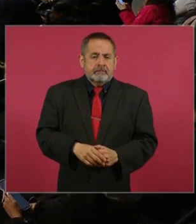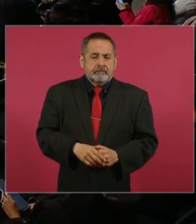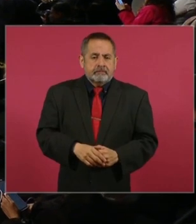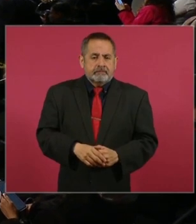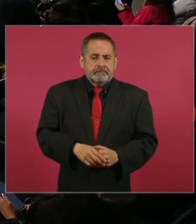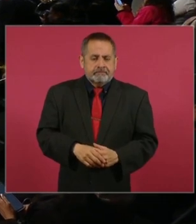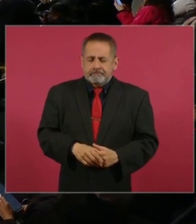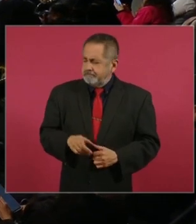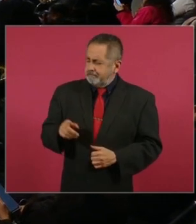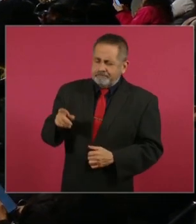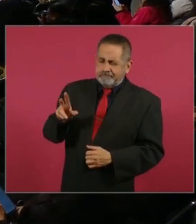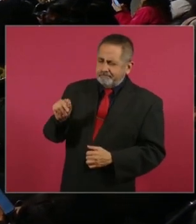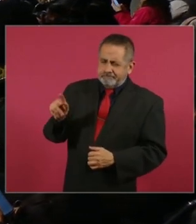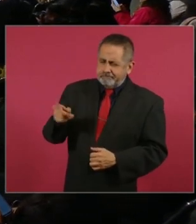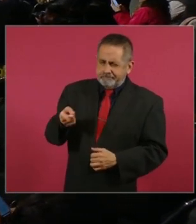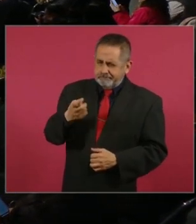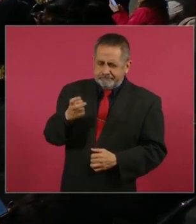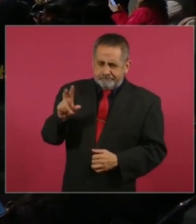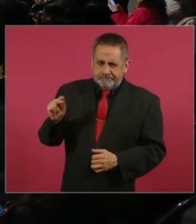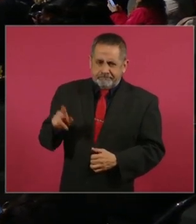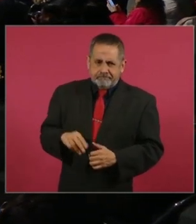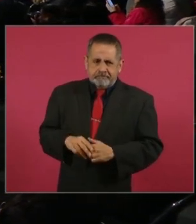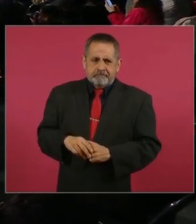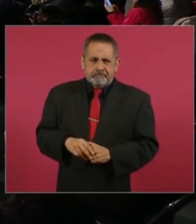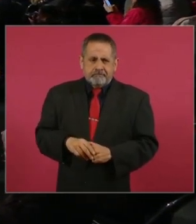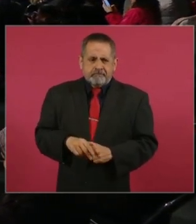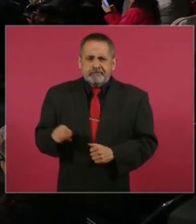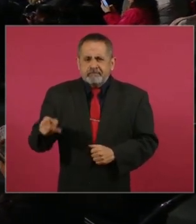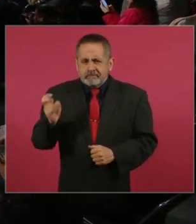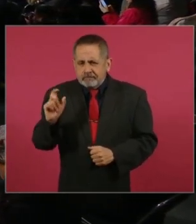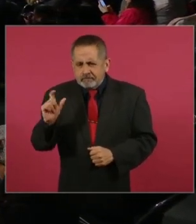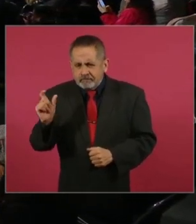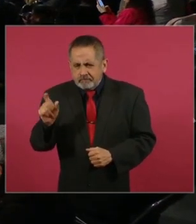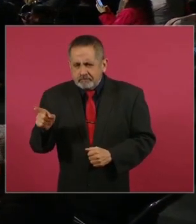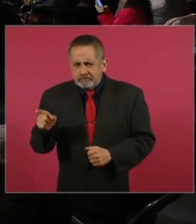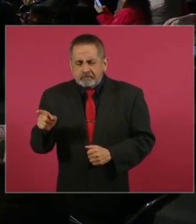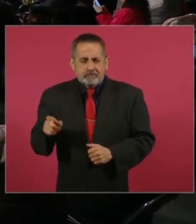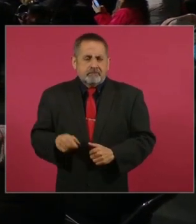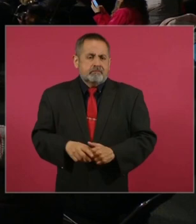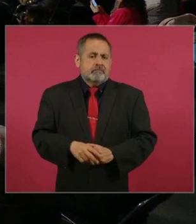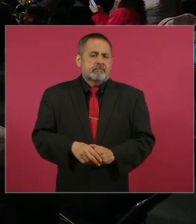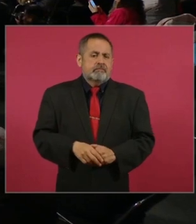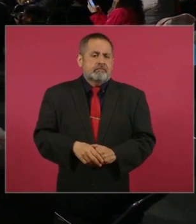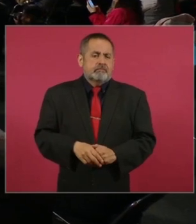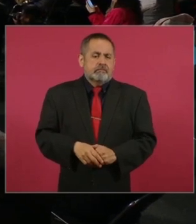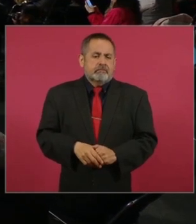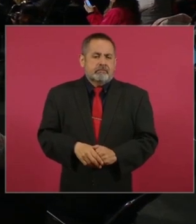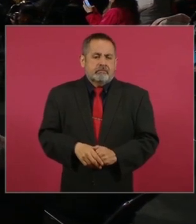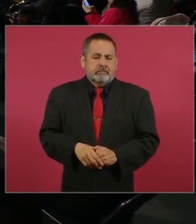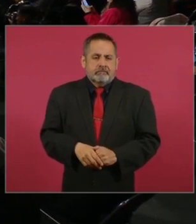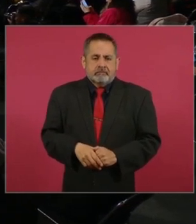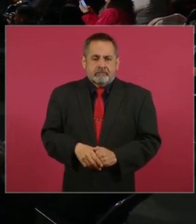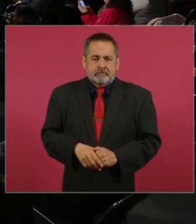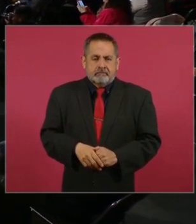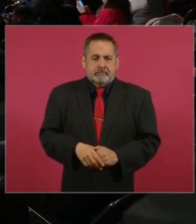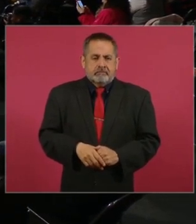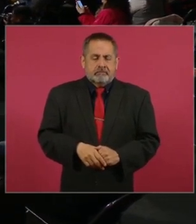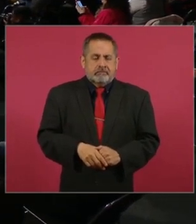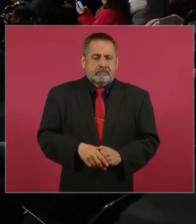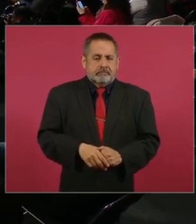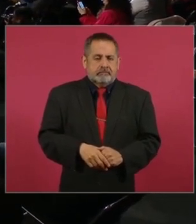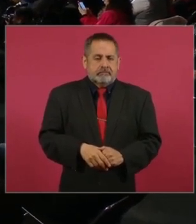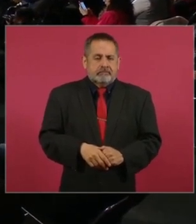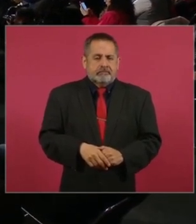No. ¿Ese es de cuándo? Ese es de hace cuatro